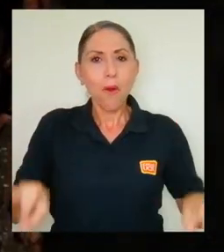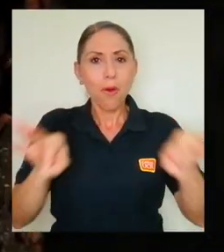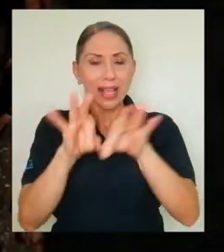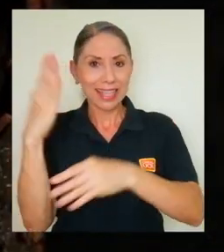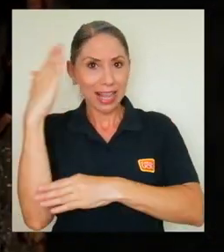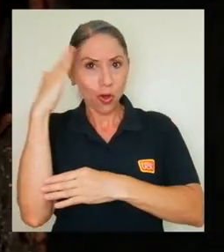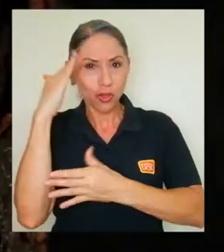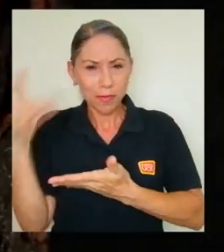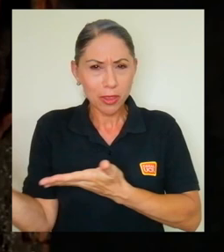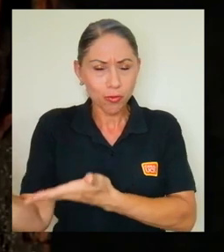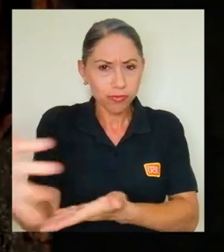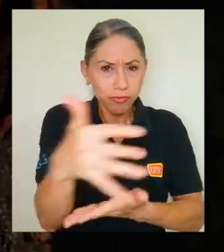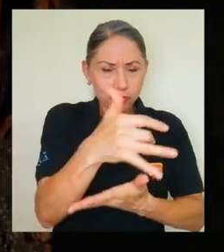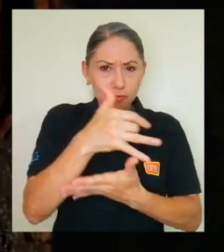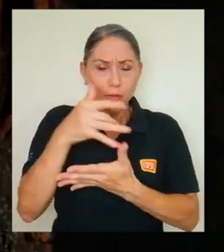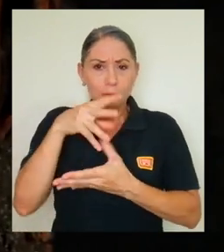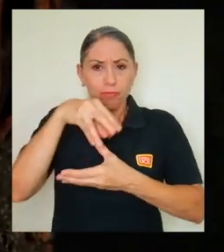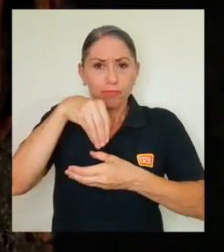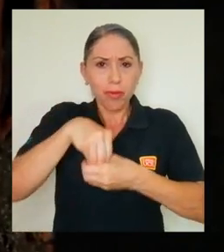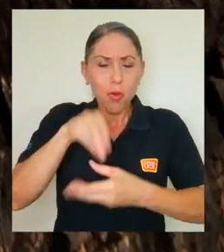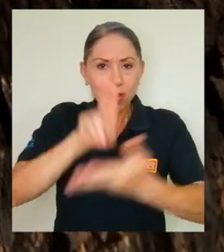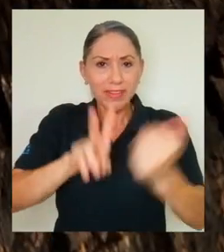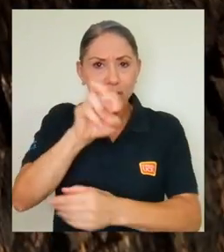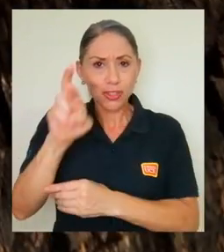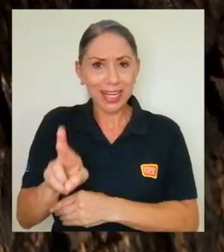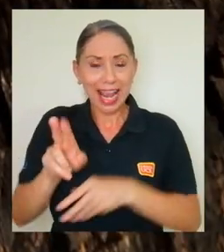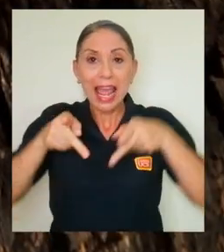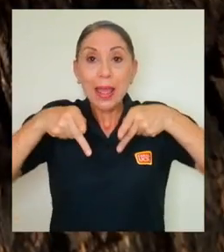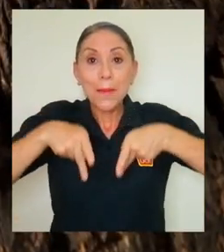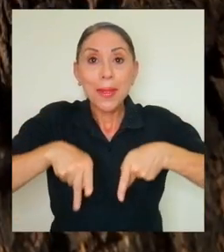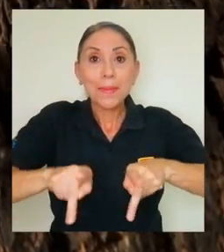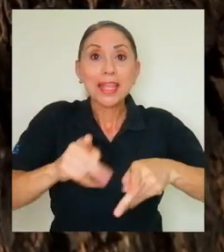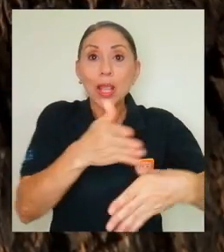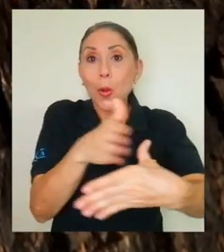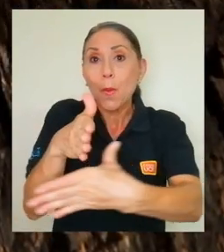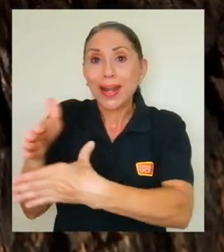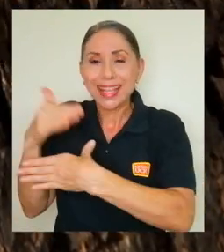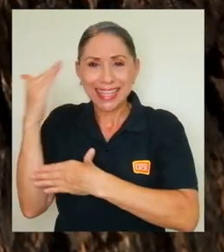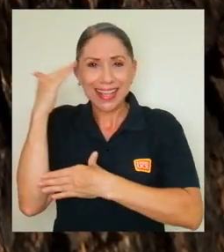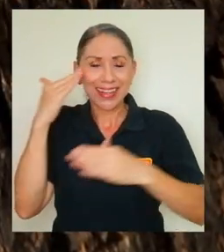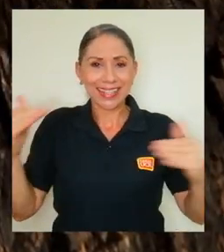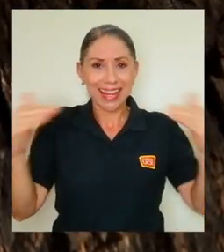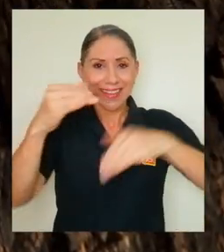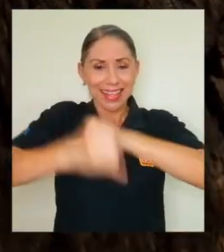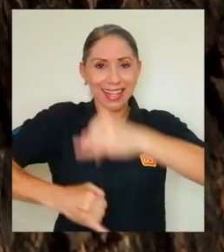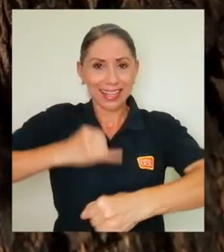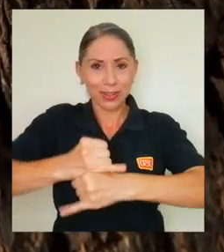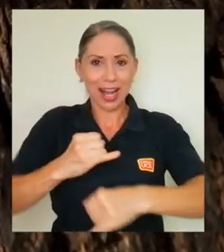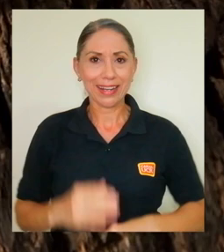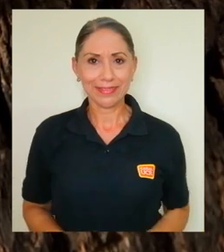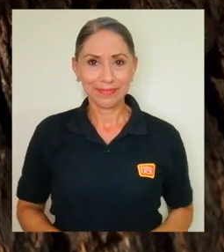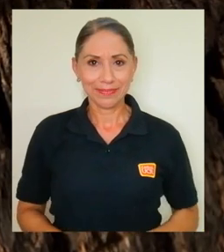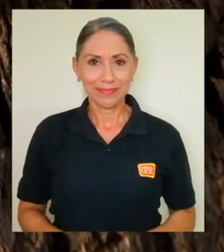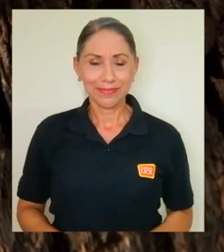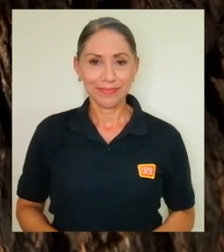conocimiento que se genera en la Universidad de Costa Rica y que nos permite el compartir de saberes a nivel internacional.